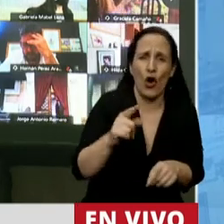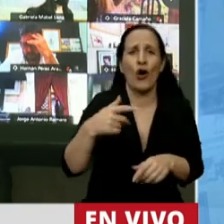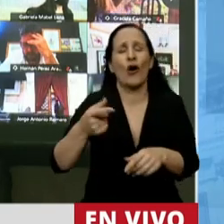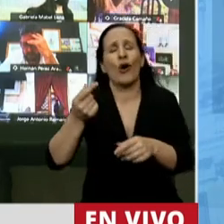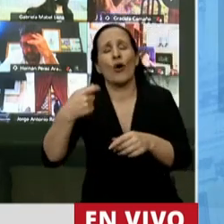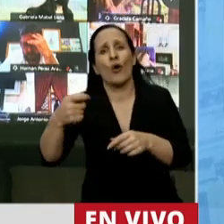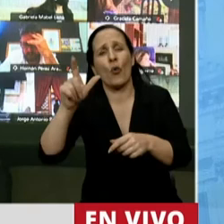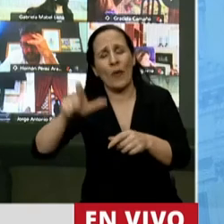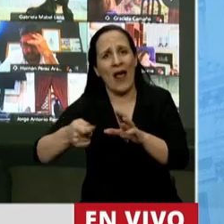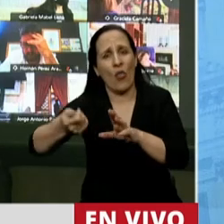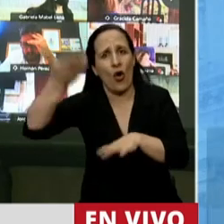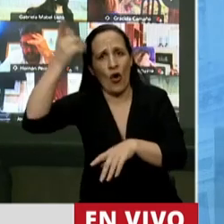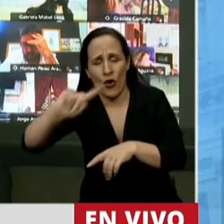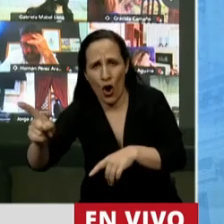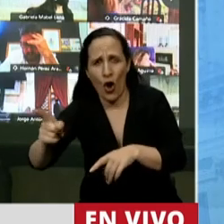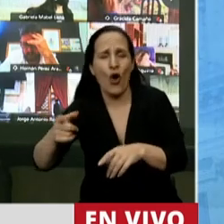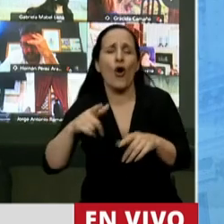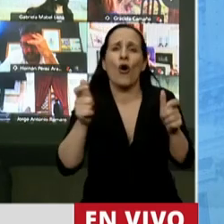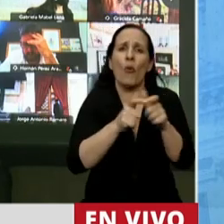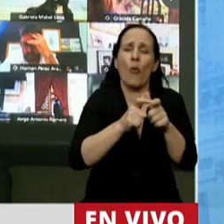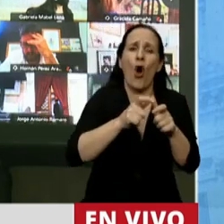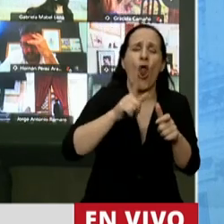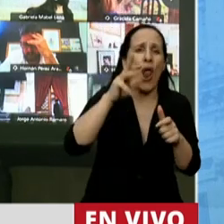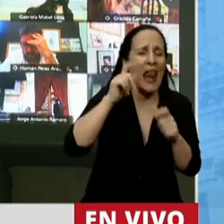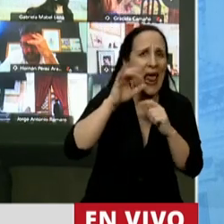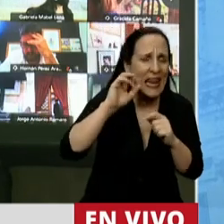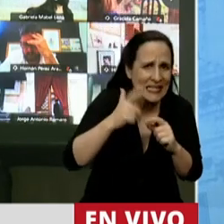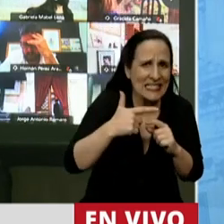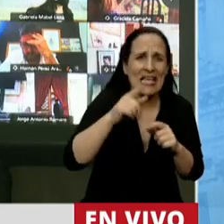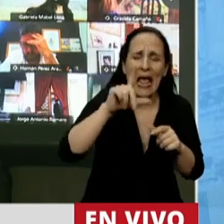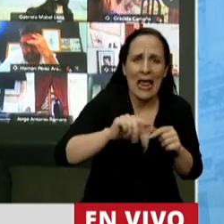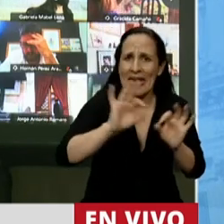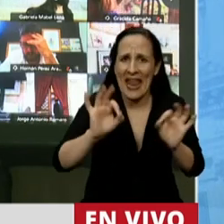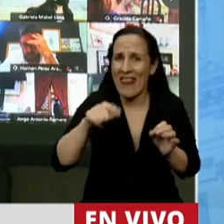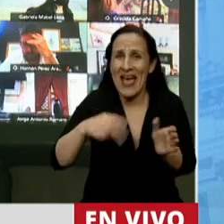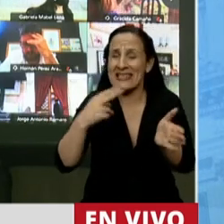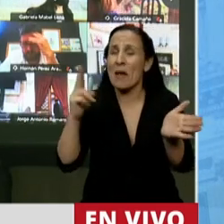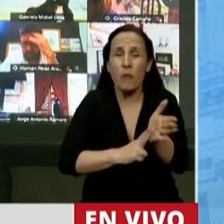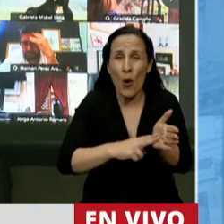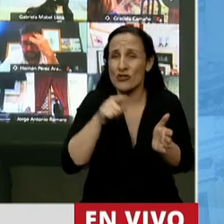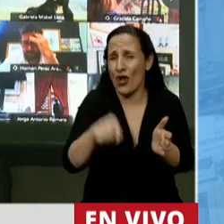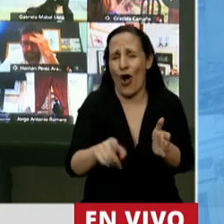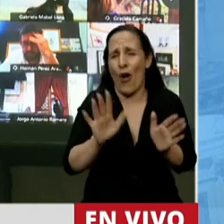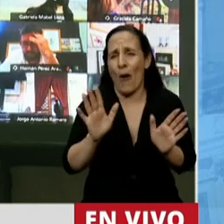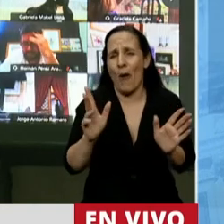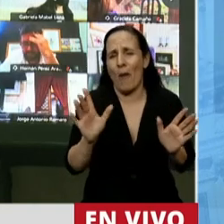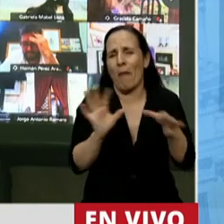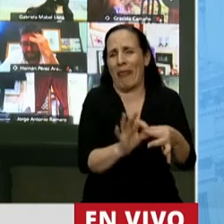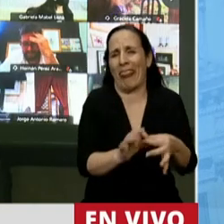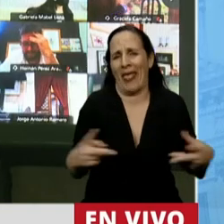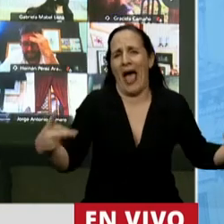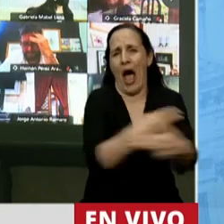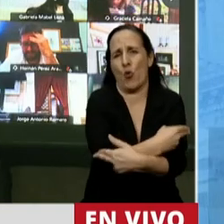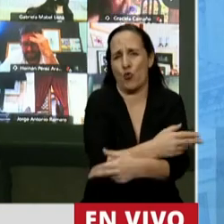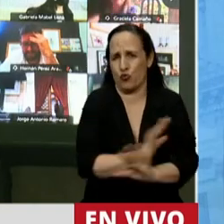ni baja del ELIX. Este gobierno está haciendo todo lo contrario de lo que prometió y este impuesto es una parte más de ese ajuste. Y